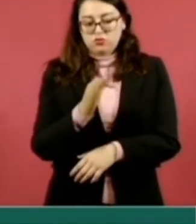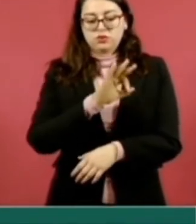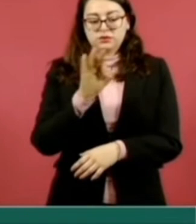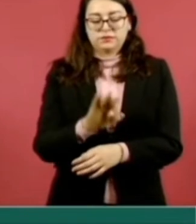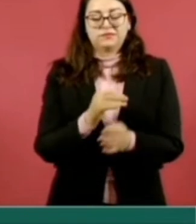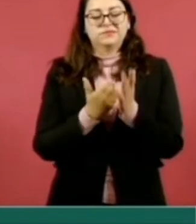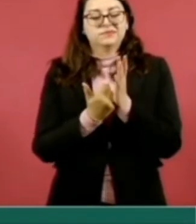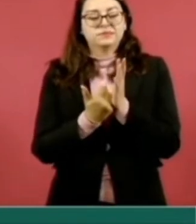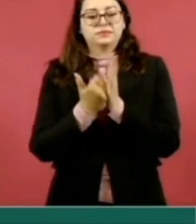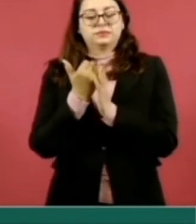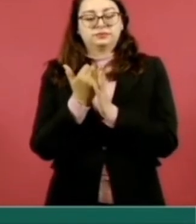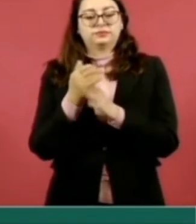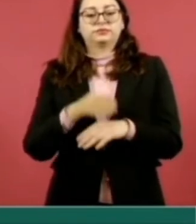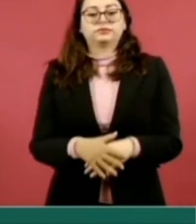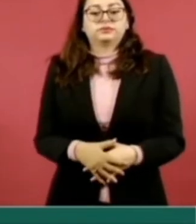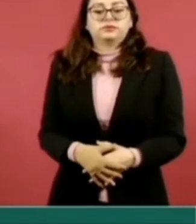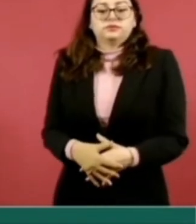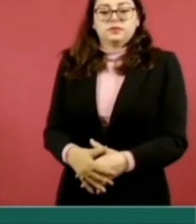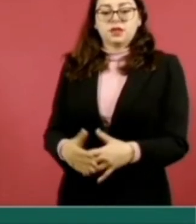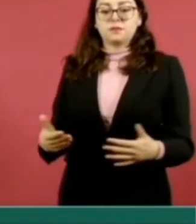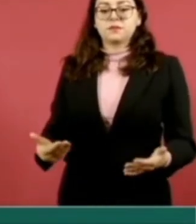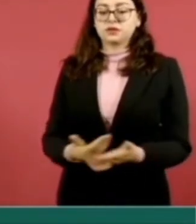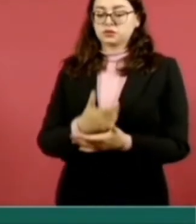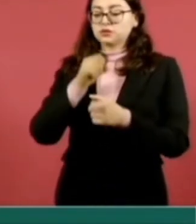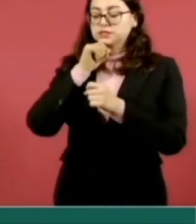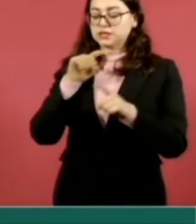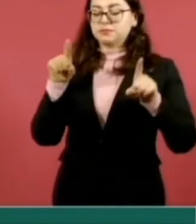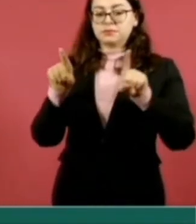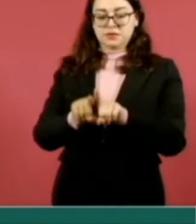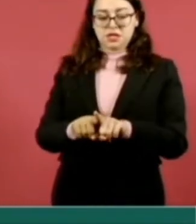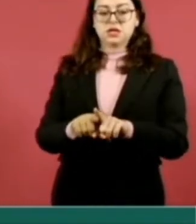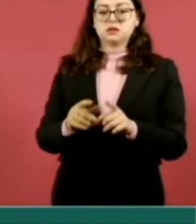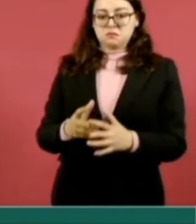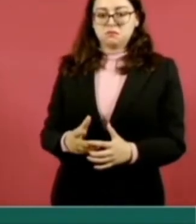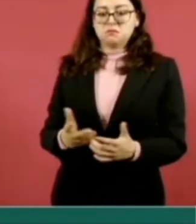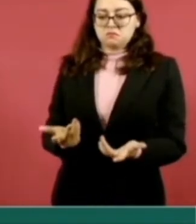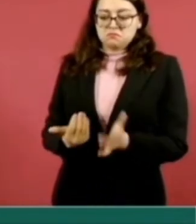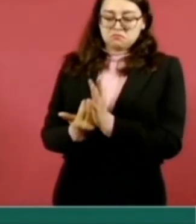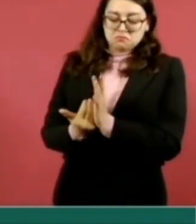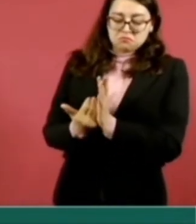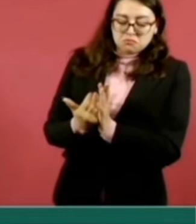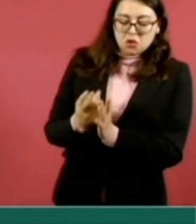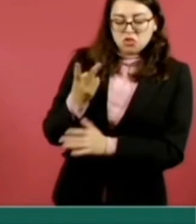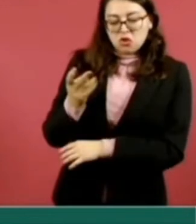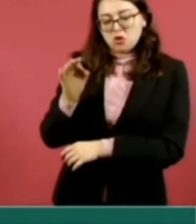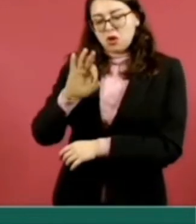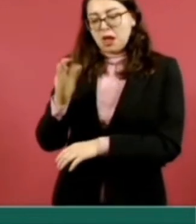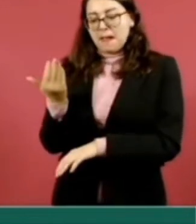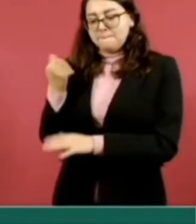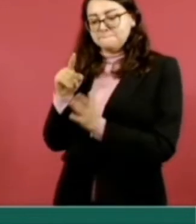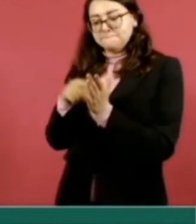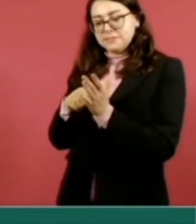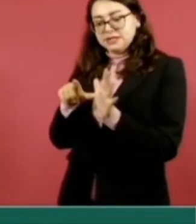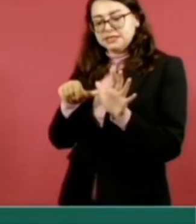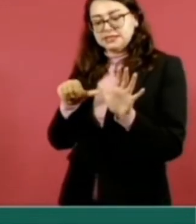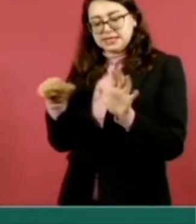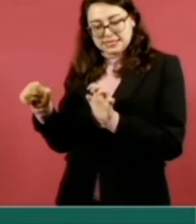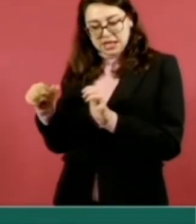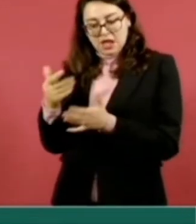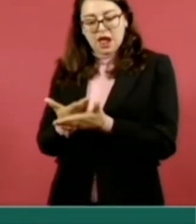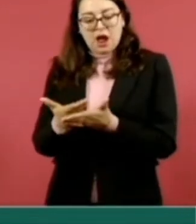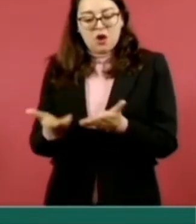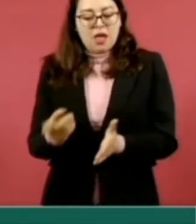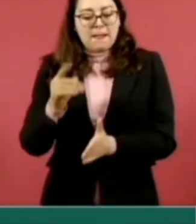en un mes. Los partos atendidos también tuvieron un discreto incremento del 2 por ciento, de 1 mil 691 a 1 mil 725.